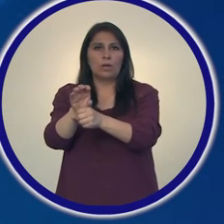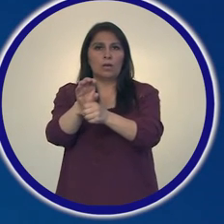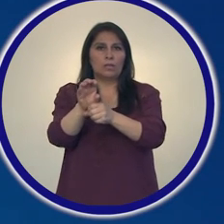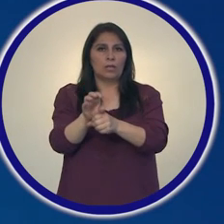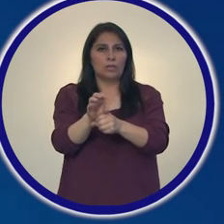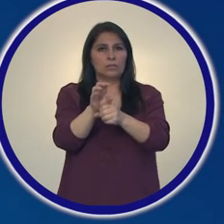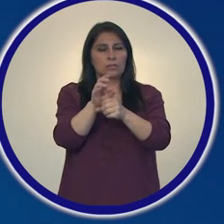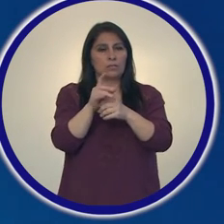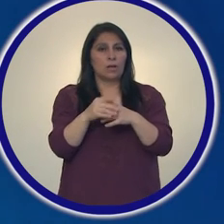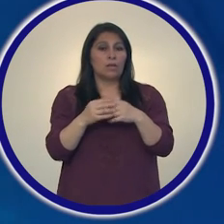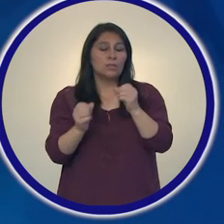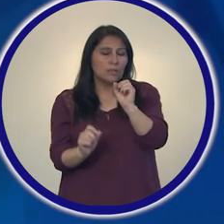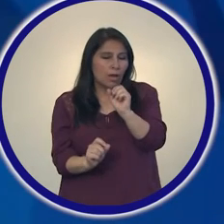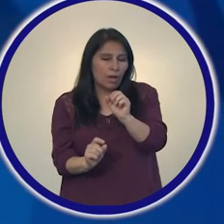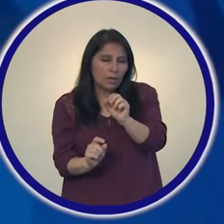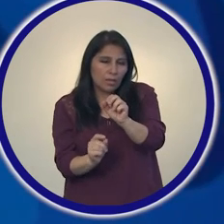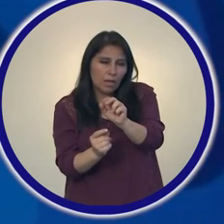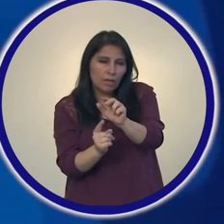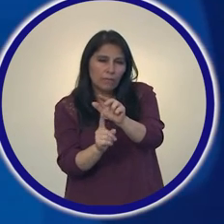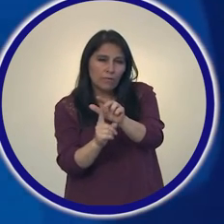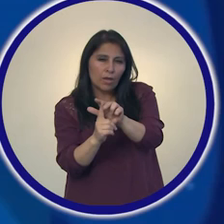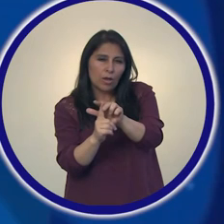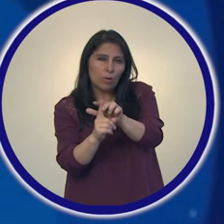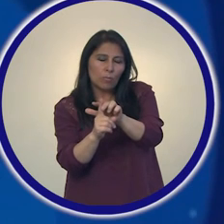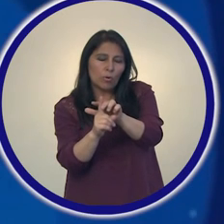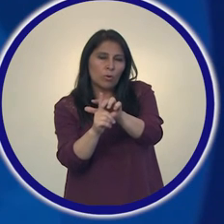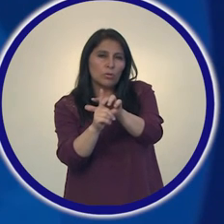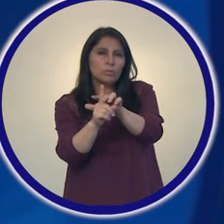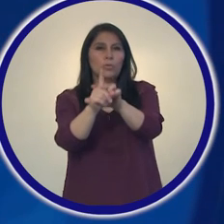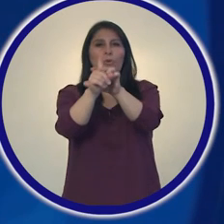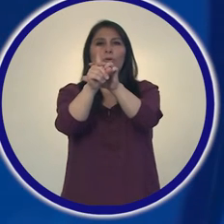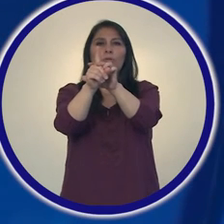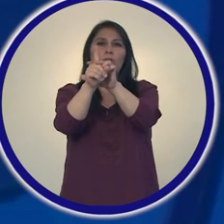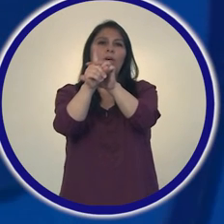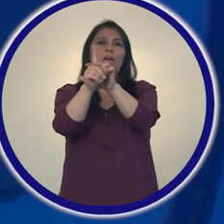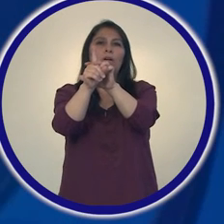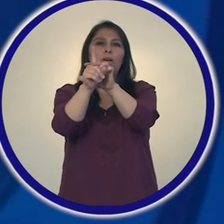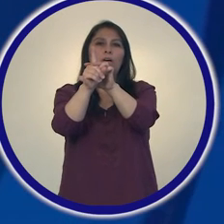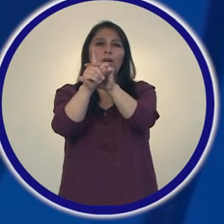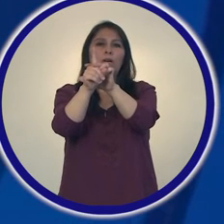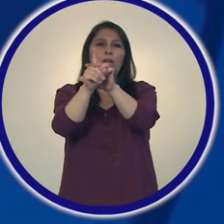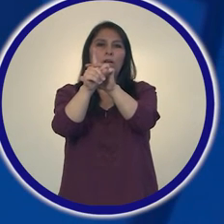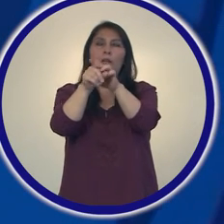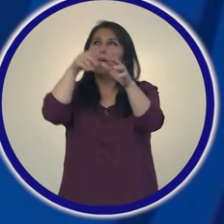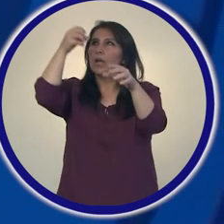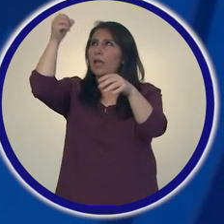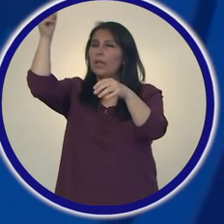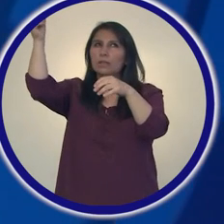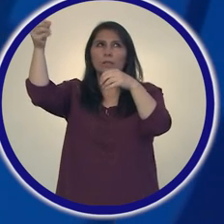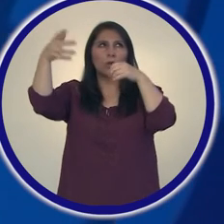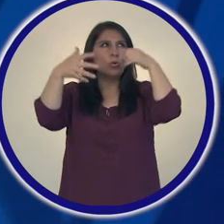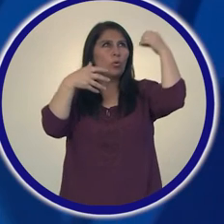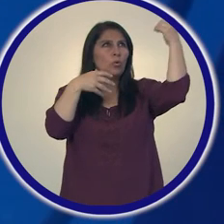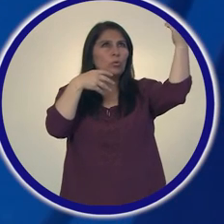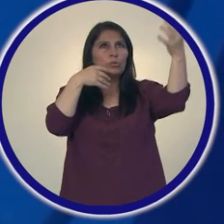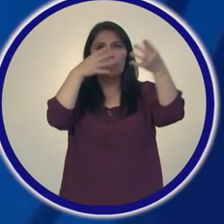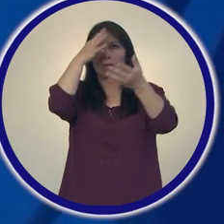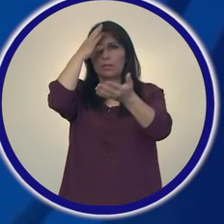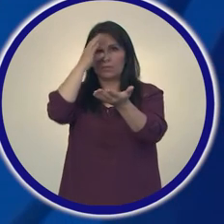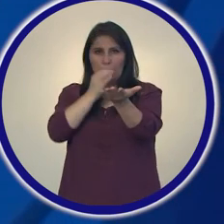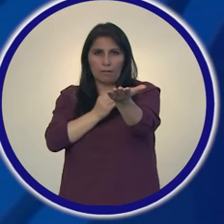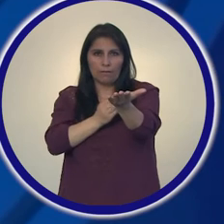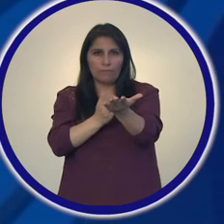ciudades hasta que veamos brotar. Entre